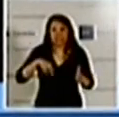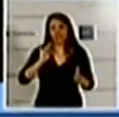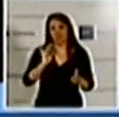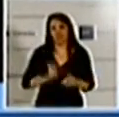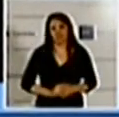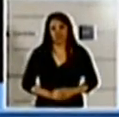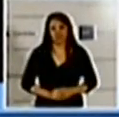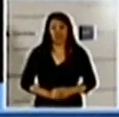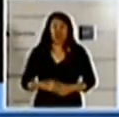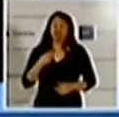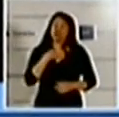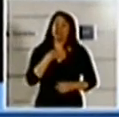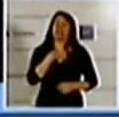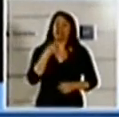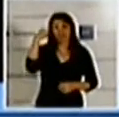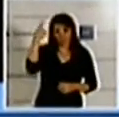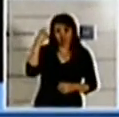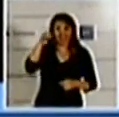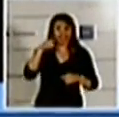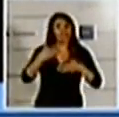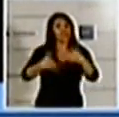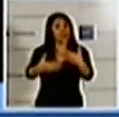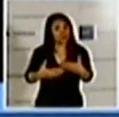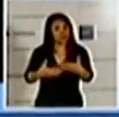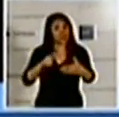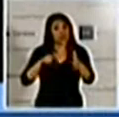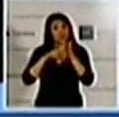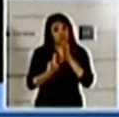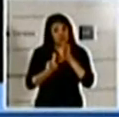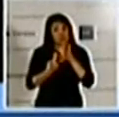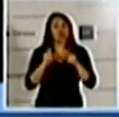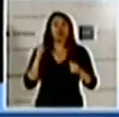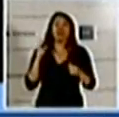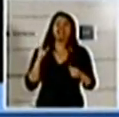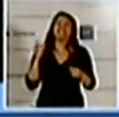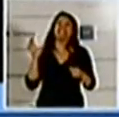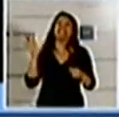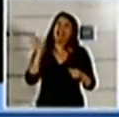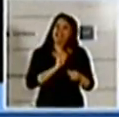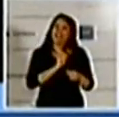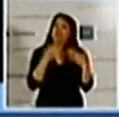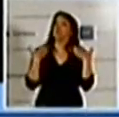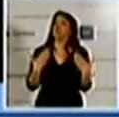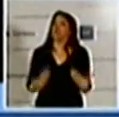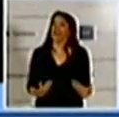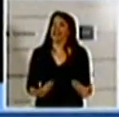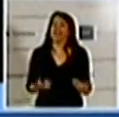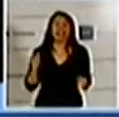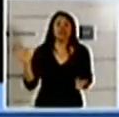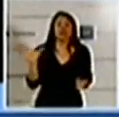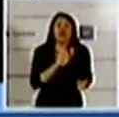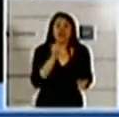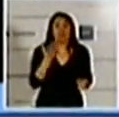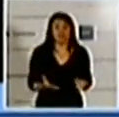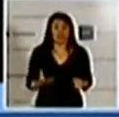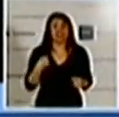que este desarrollo de la ciudad nos traerá aparejada la posibilidad de que todas las personas que tenemos